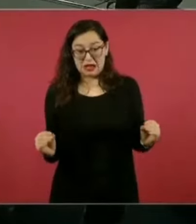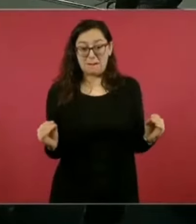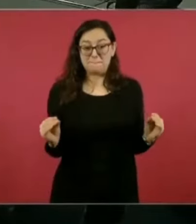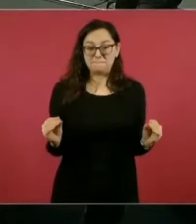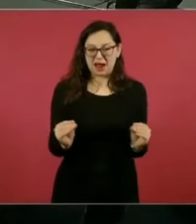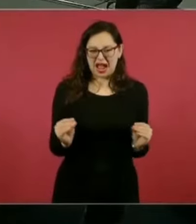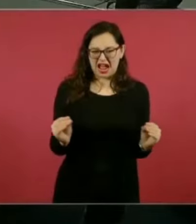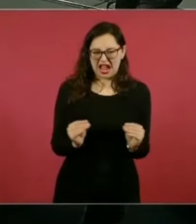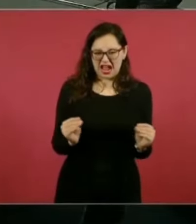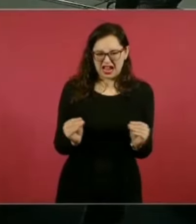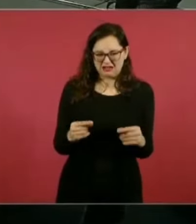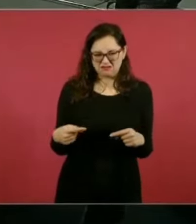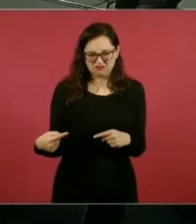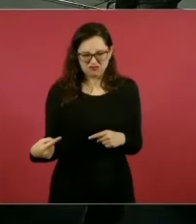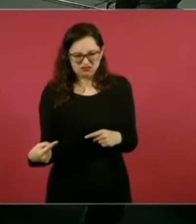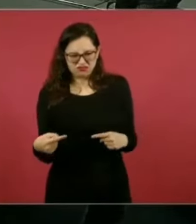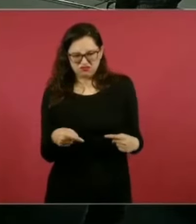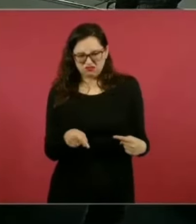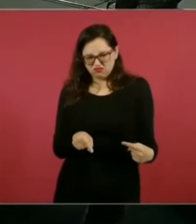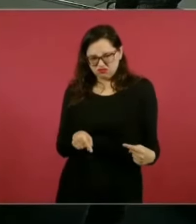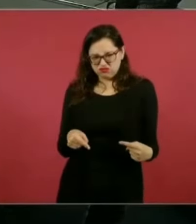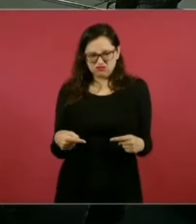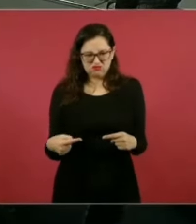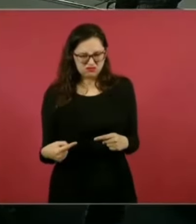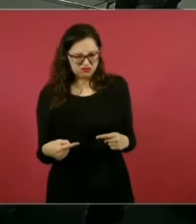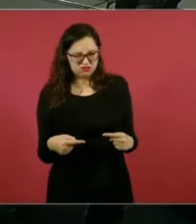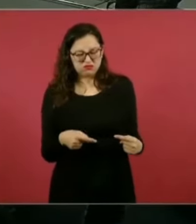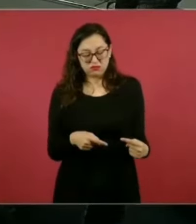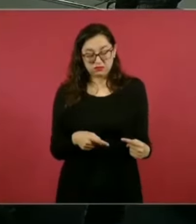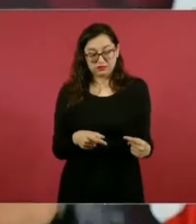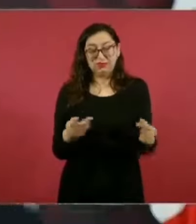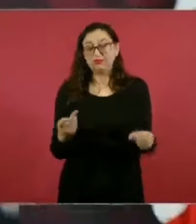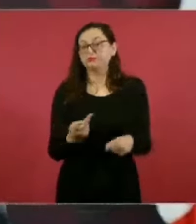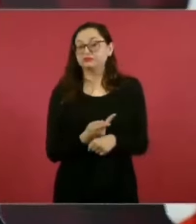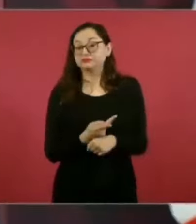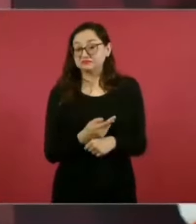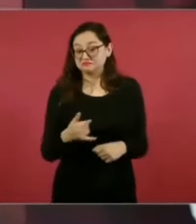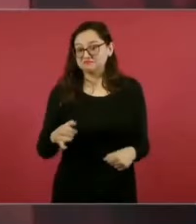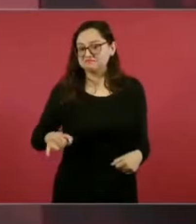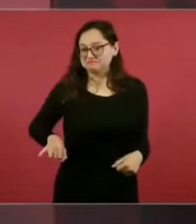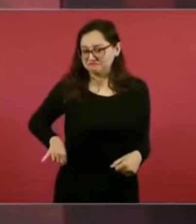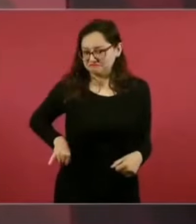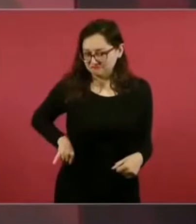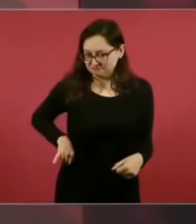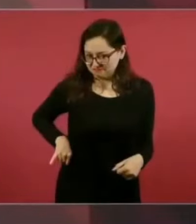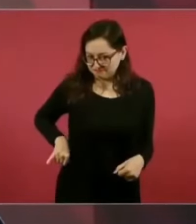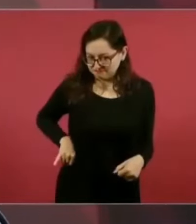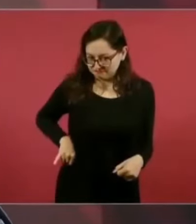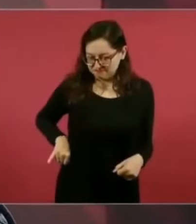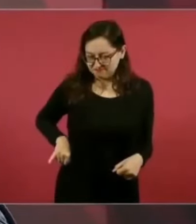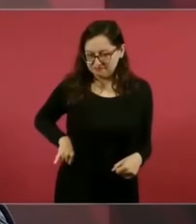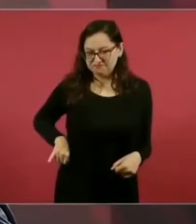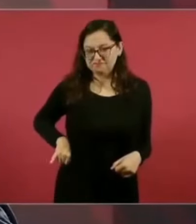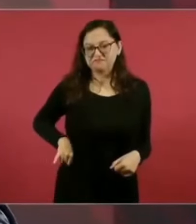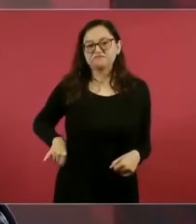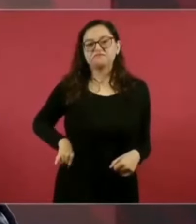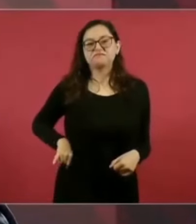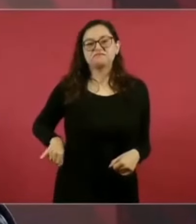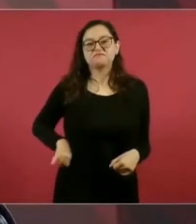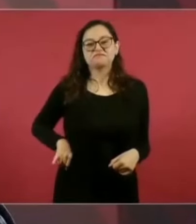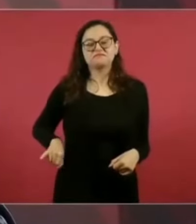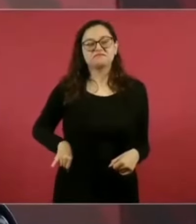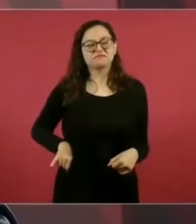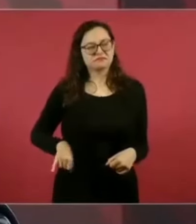interesante. Ya cuando discutieron en lo general, hay algo que les quiero